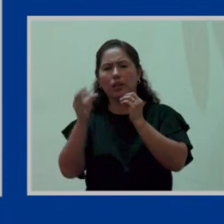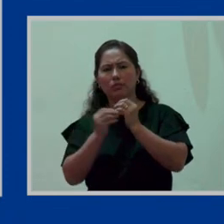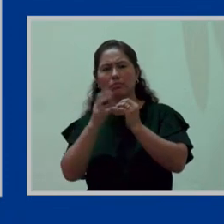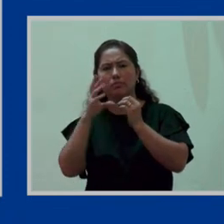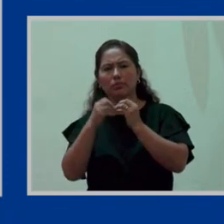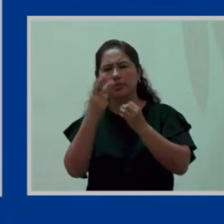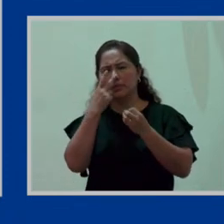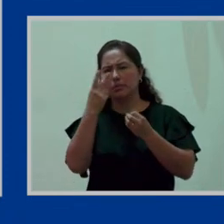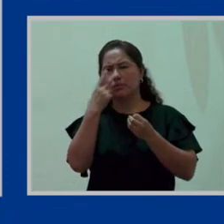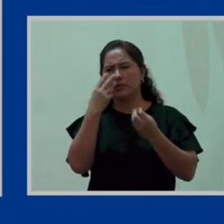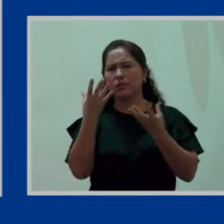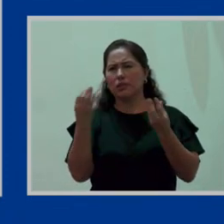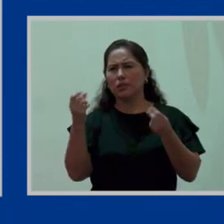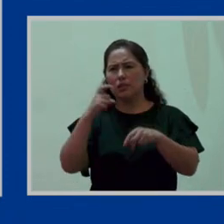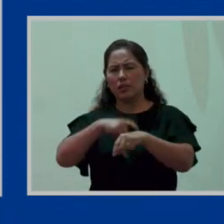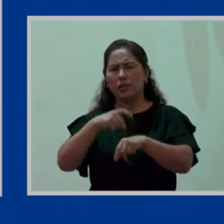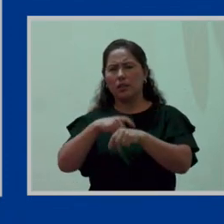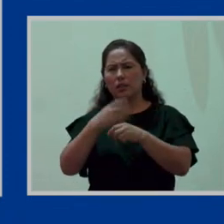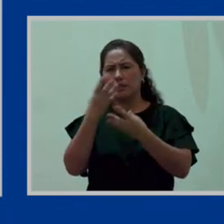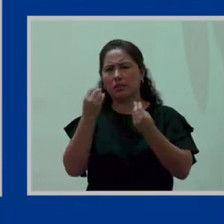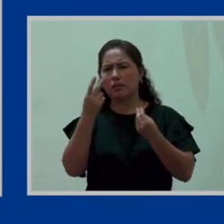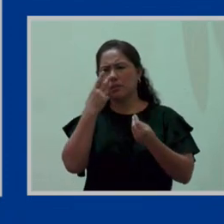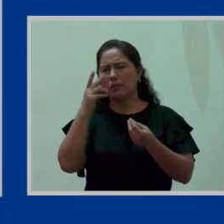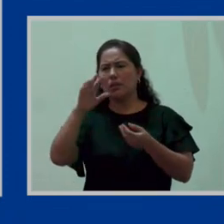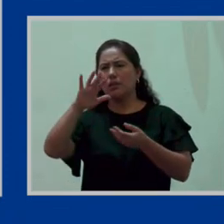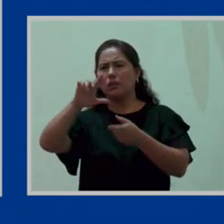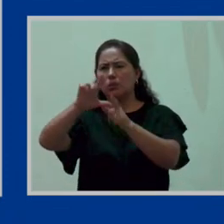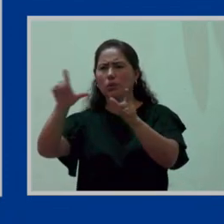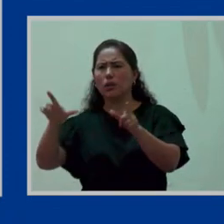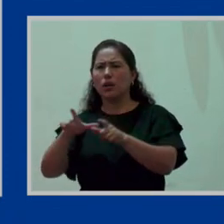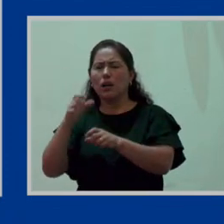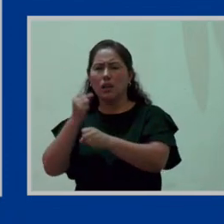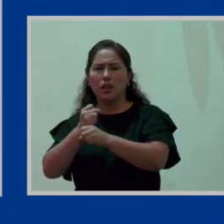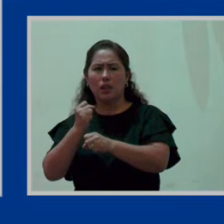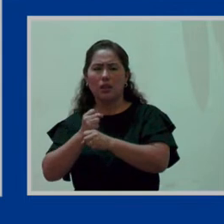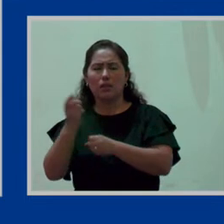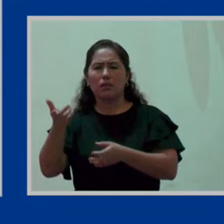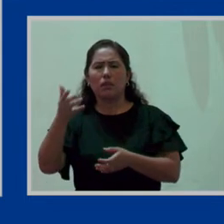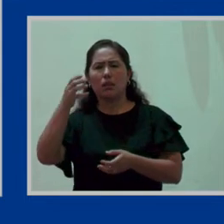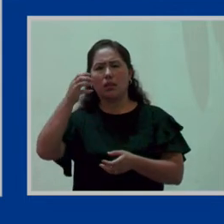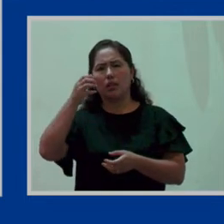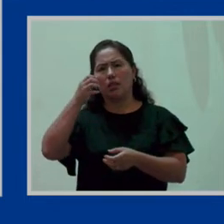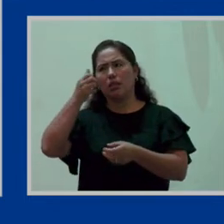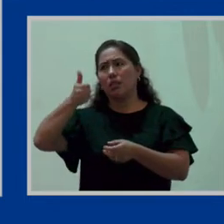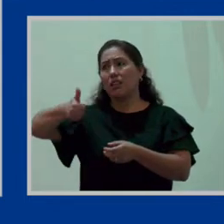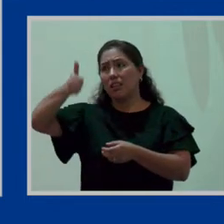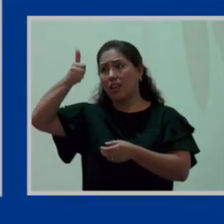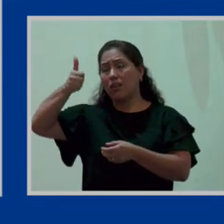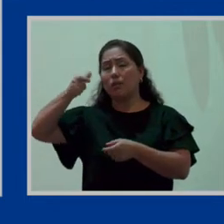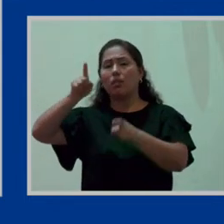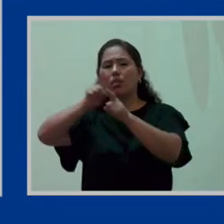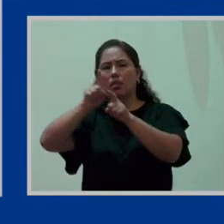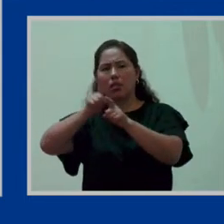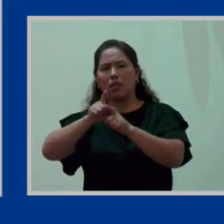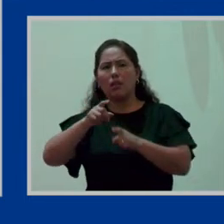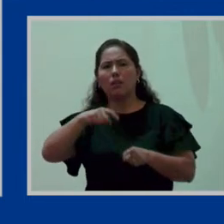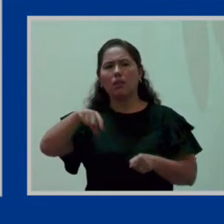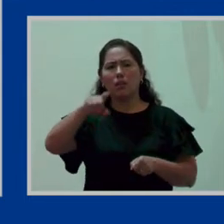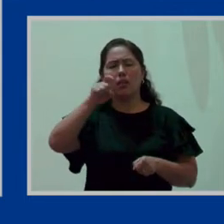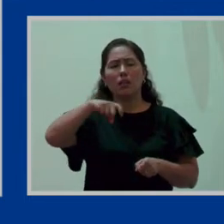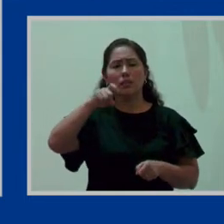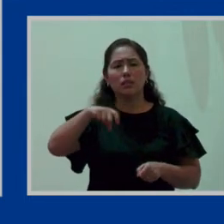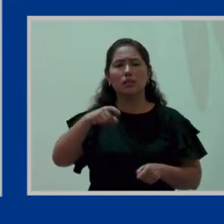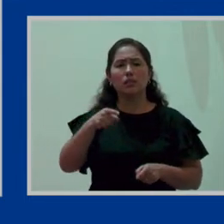realidades manifestadas por los centros de trabajo, o sea, los empleadores, y también las necesidades